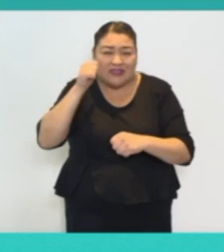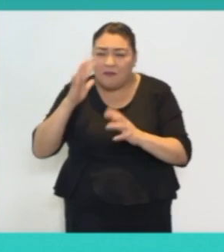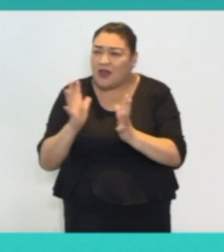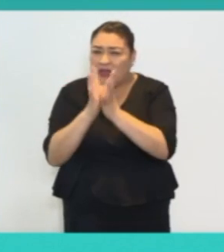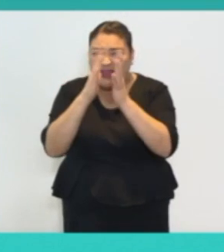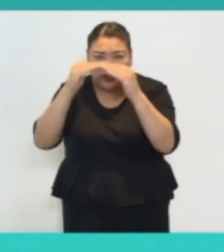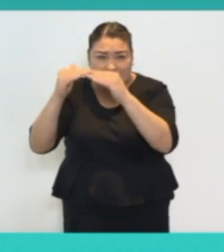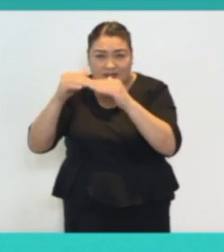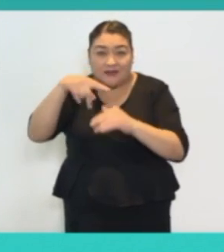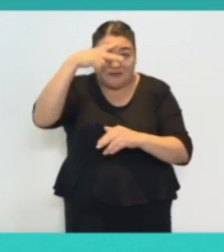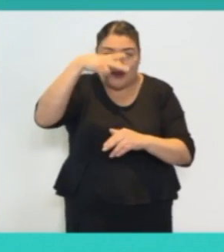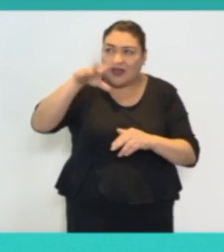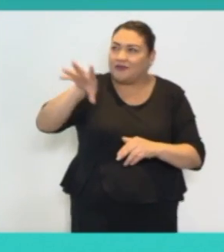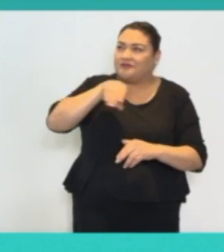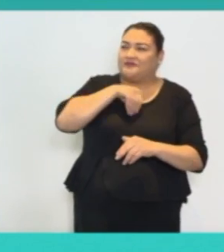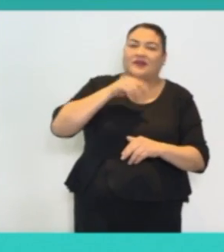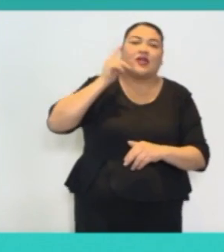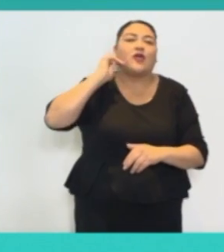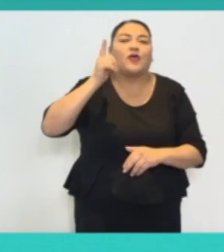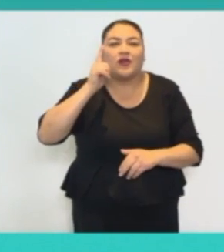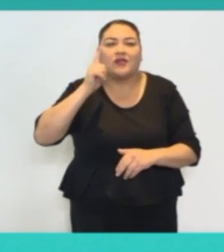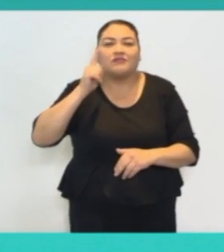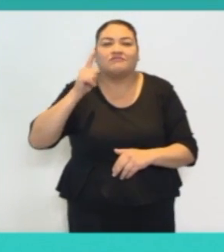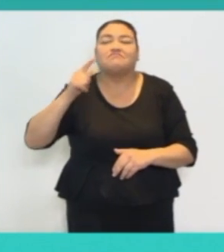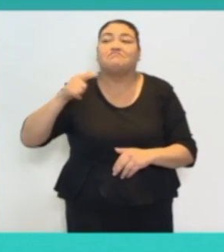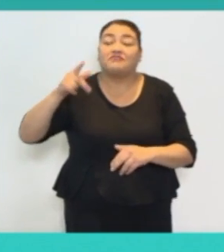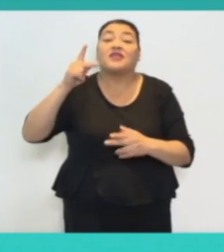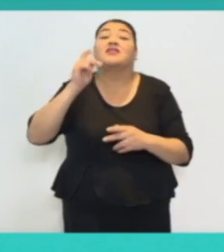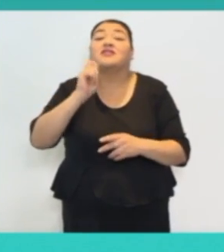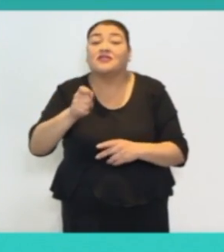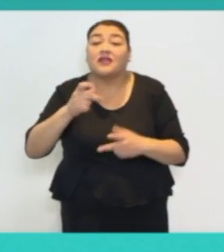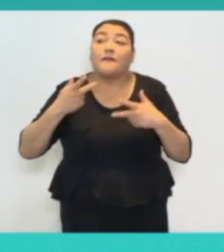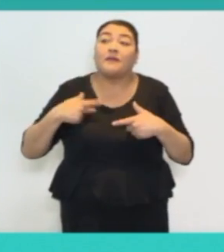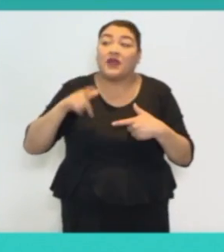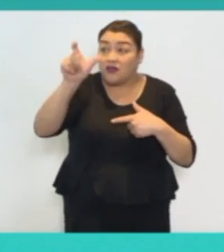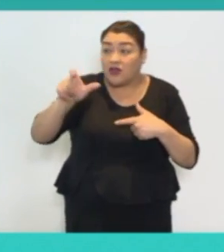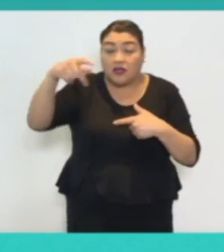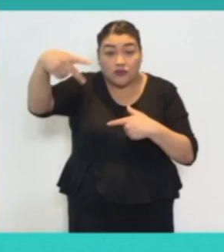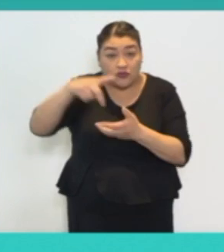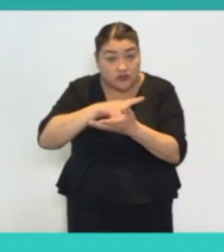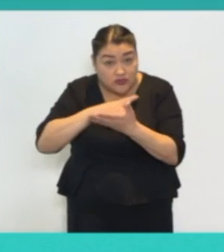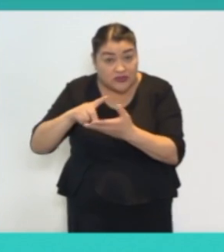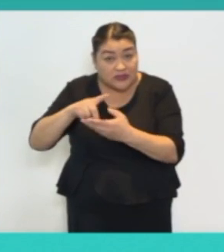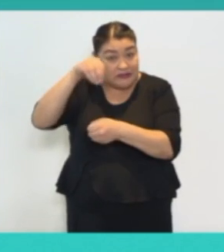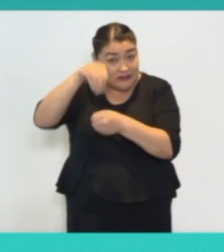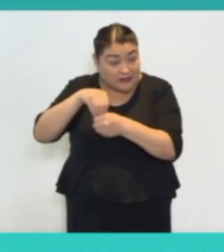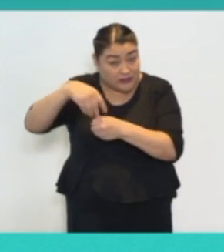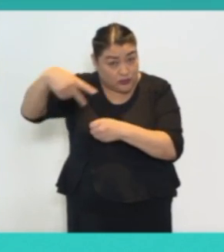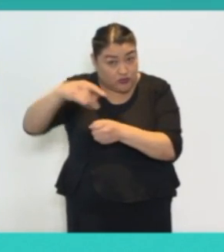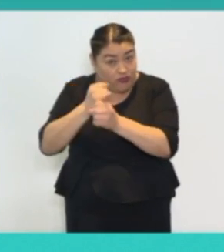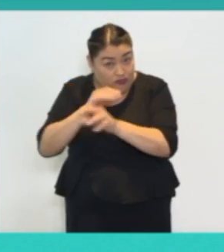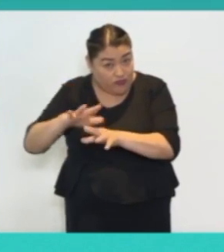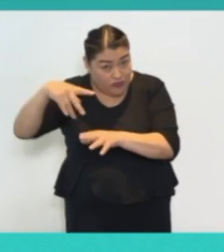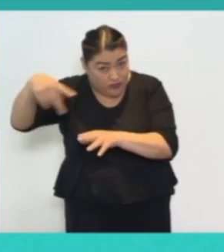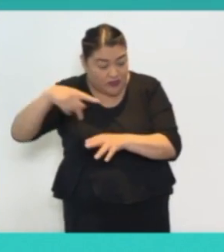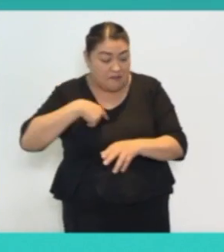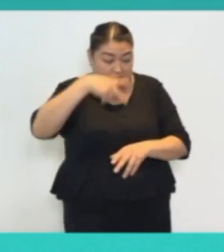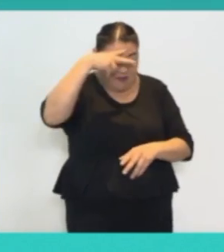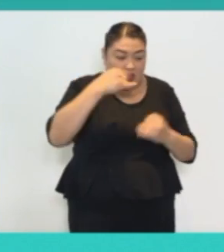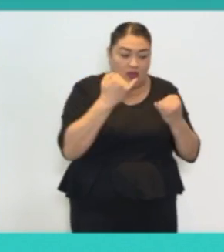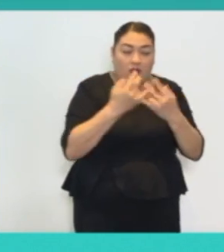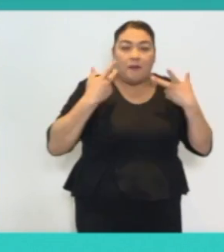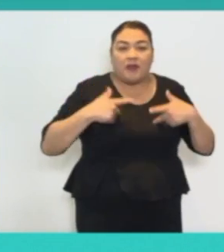moderna, ha logrado, que el valor de la privacidad como derecho, a partir de los datos personales, como en México lo entendemos,